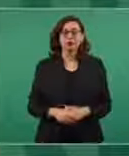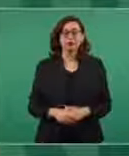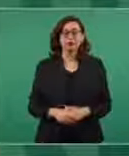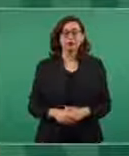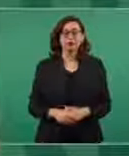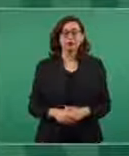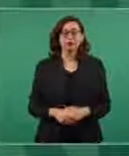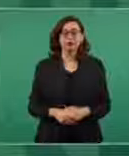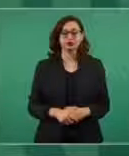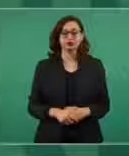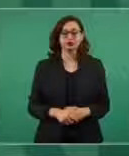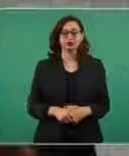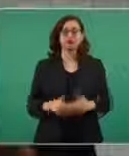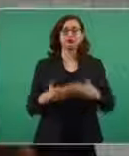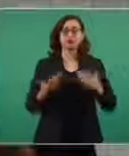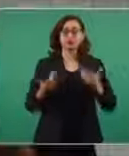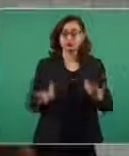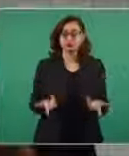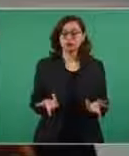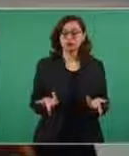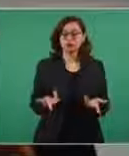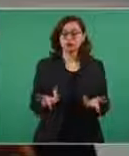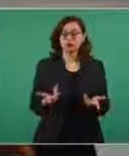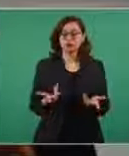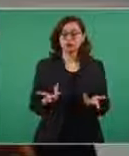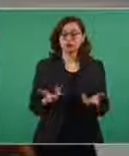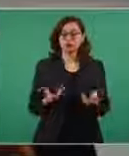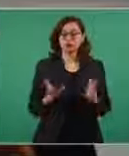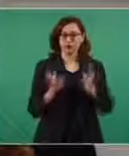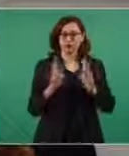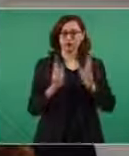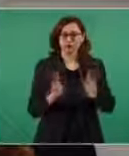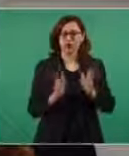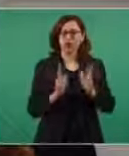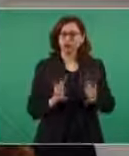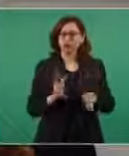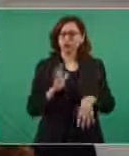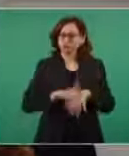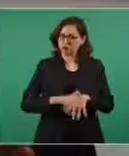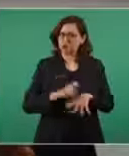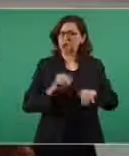entonces vamos a buscar también la forma